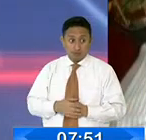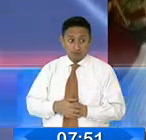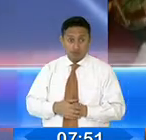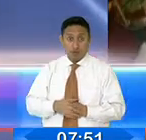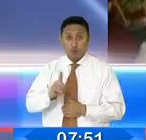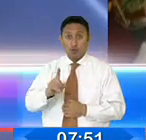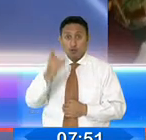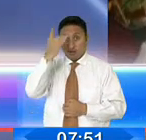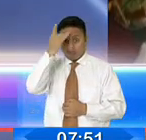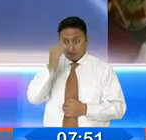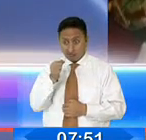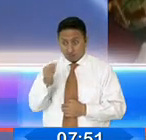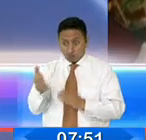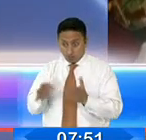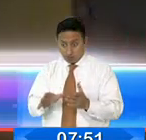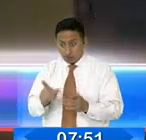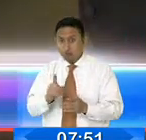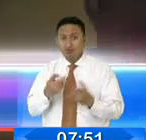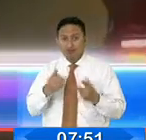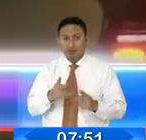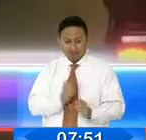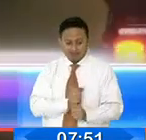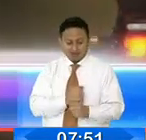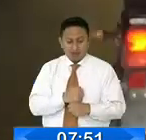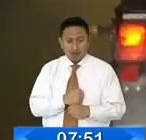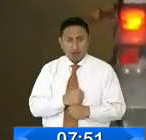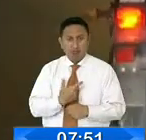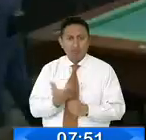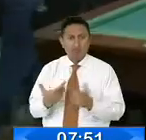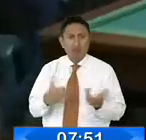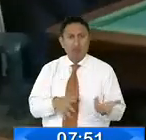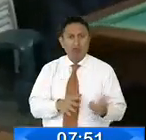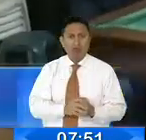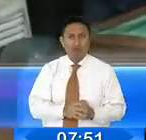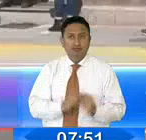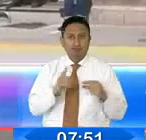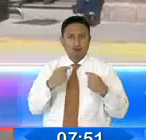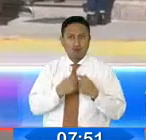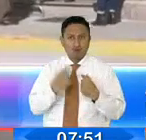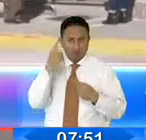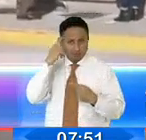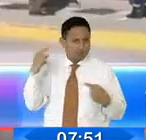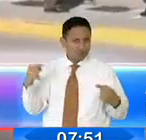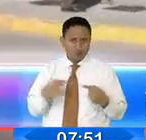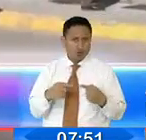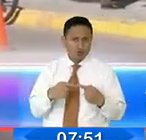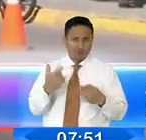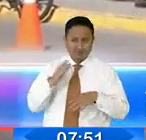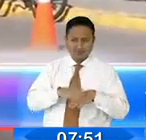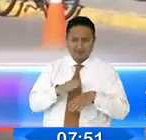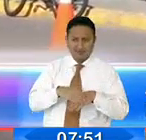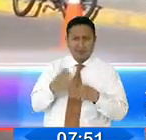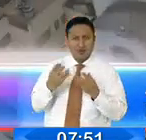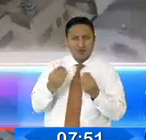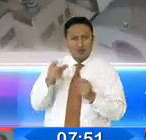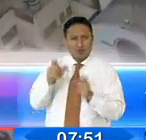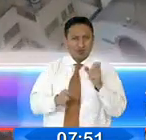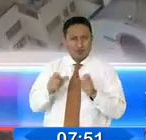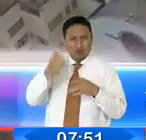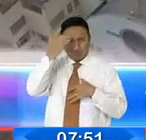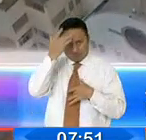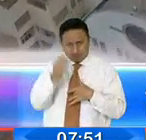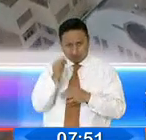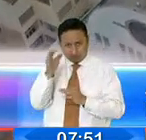-19, sino se pueden morir de hambre. Aunque reconoce que hay gremios que se oponen a la decisión por la cantidad de contagios que registra la provincia de